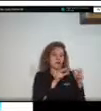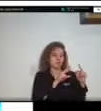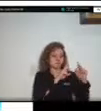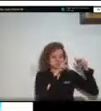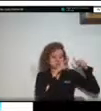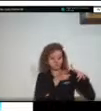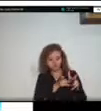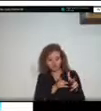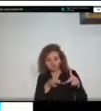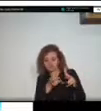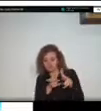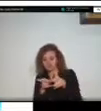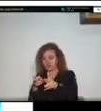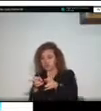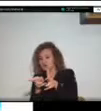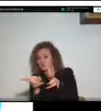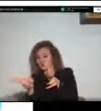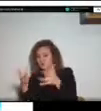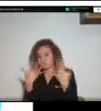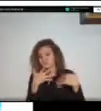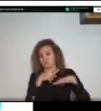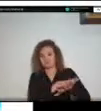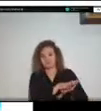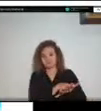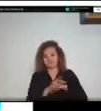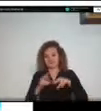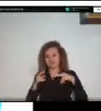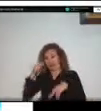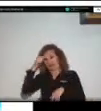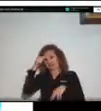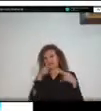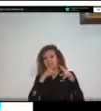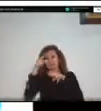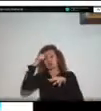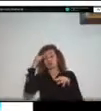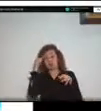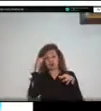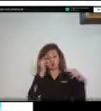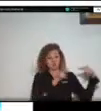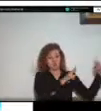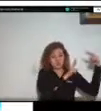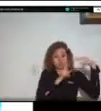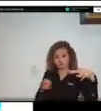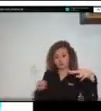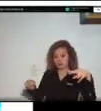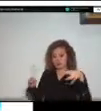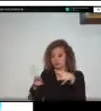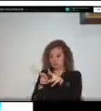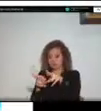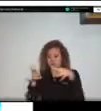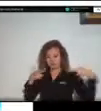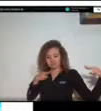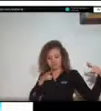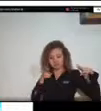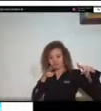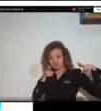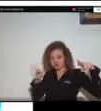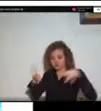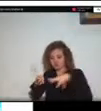convierte en el río Guayuriva es todo este aporte de sedimentos de todos los procesos de inestabilidad en la cuenca terminan